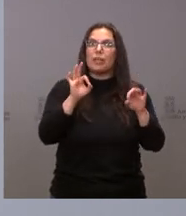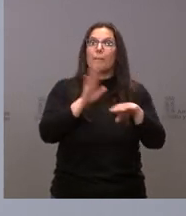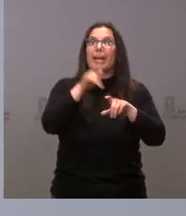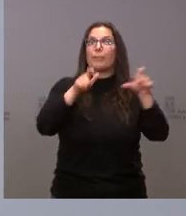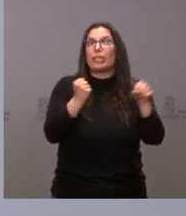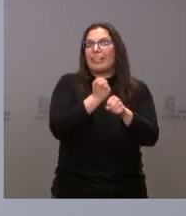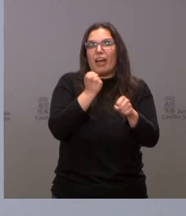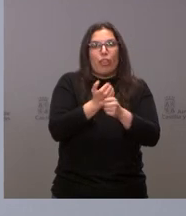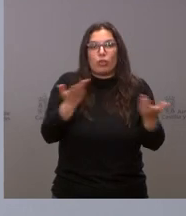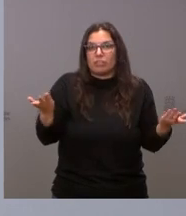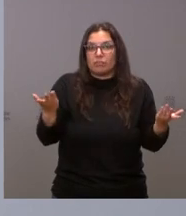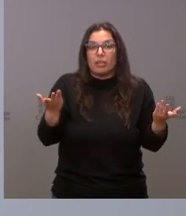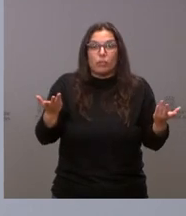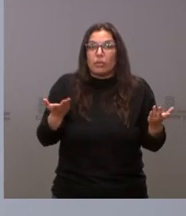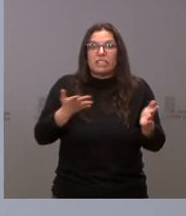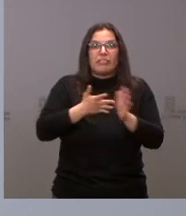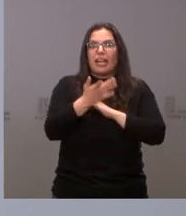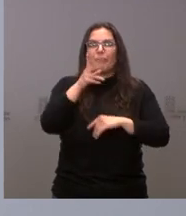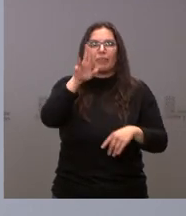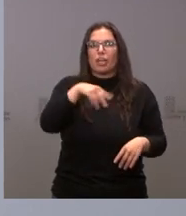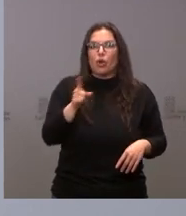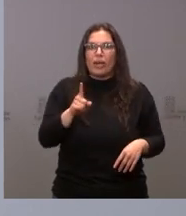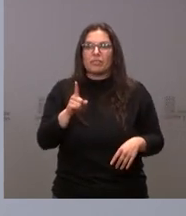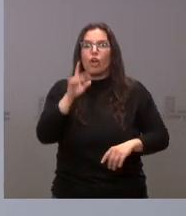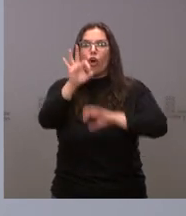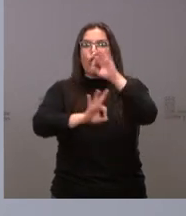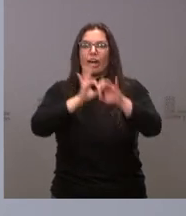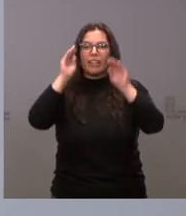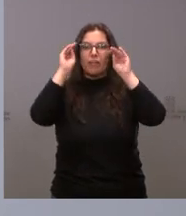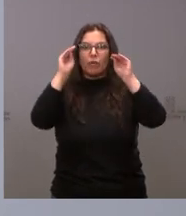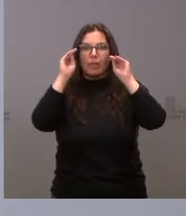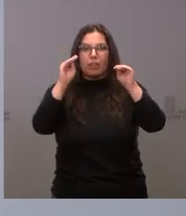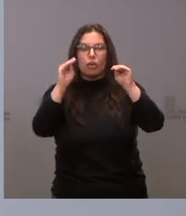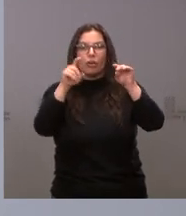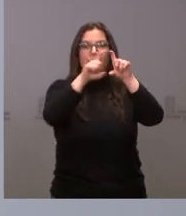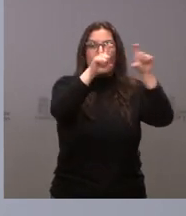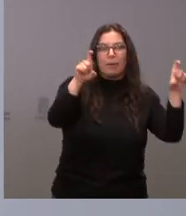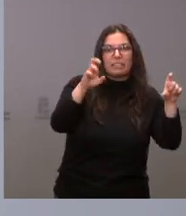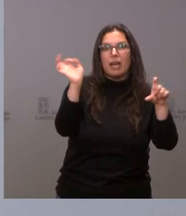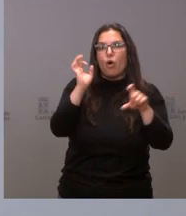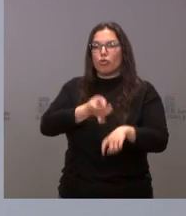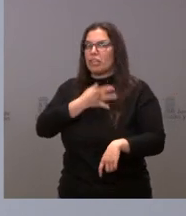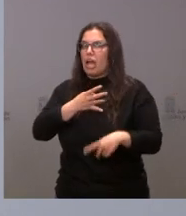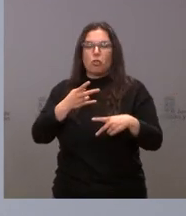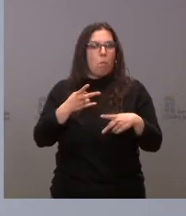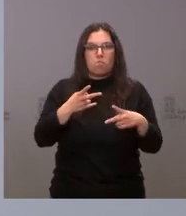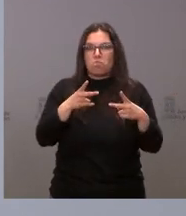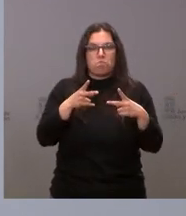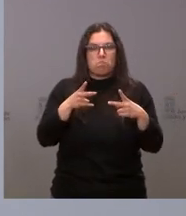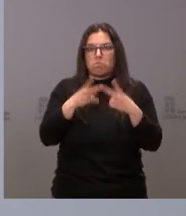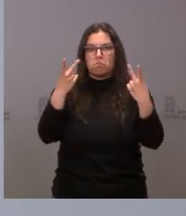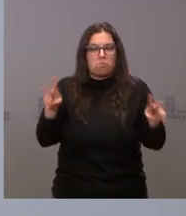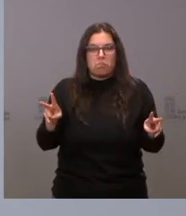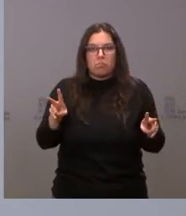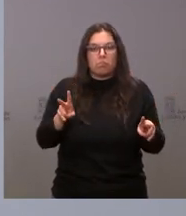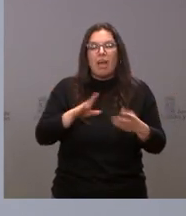trabajadores y por tanto aquí no se trata de si son sindicatos o son representantes de las empresas se está hablando de trabajadores